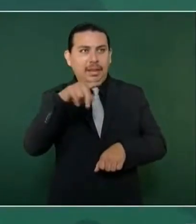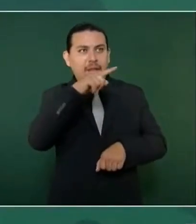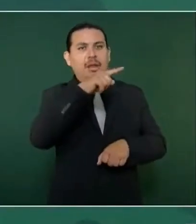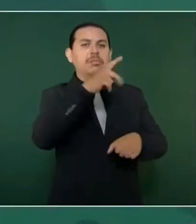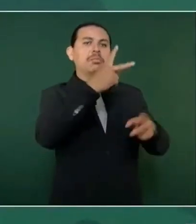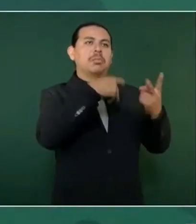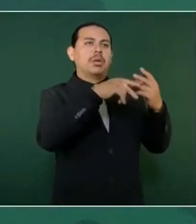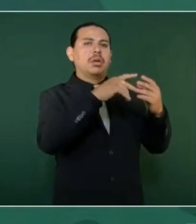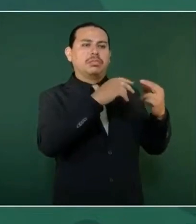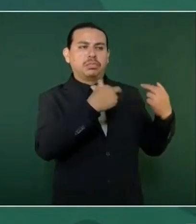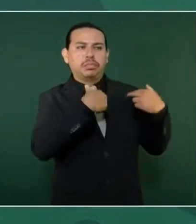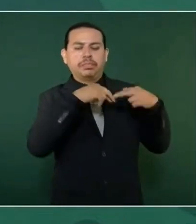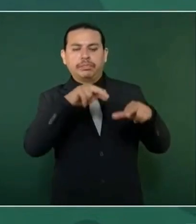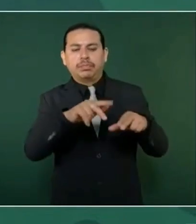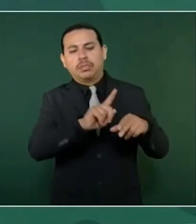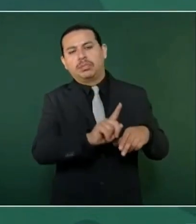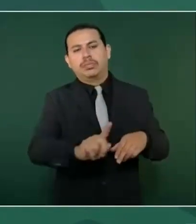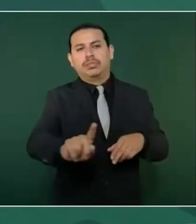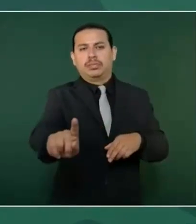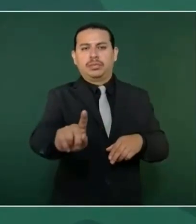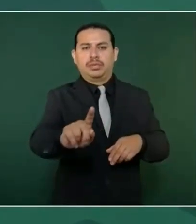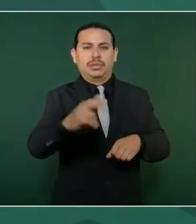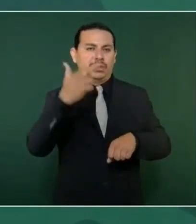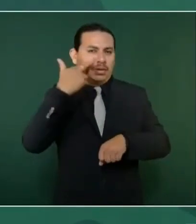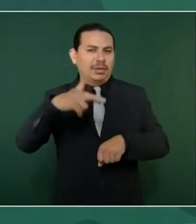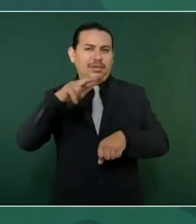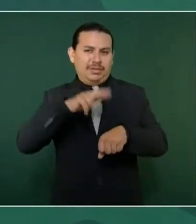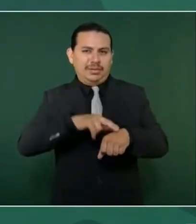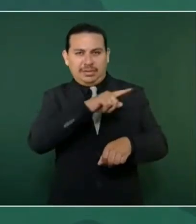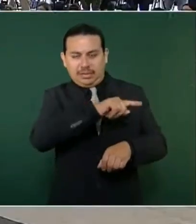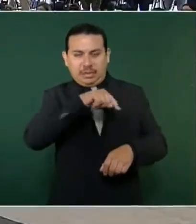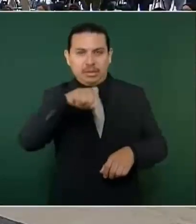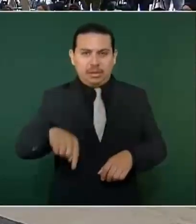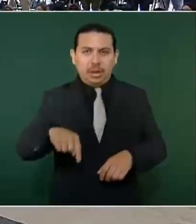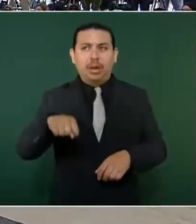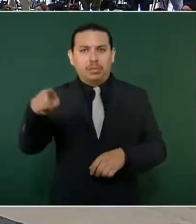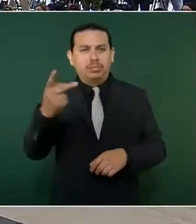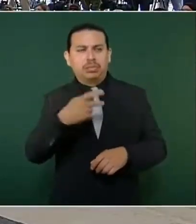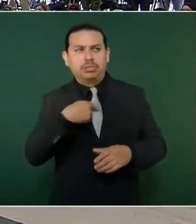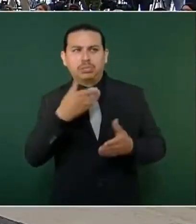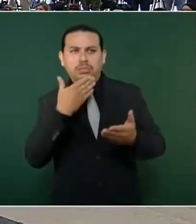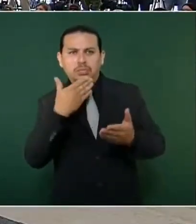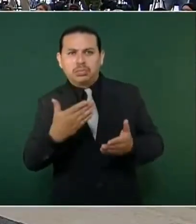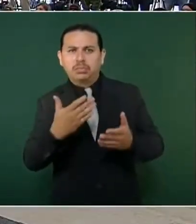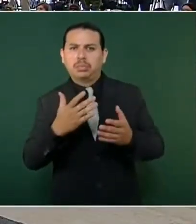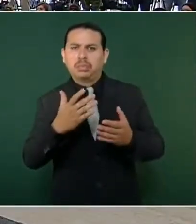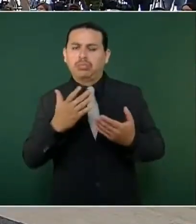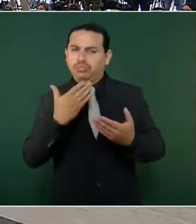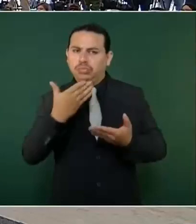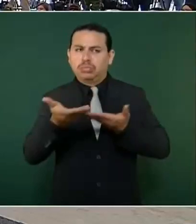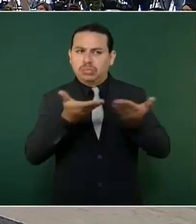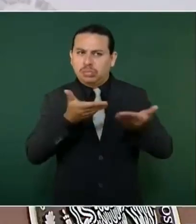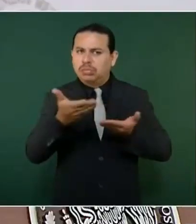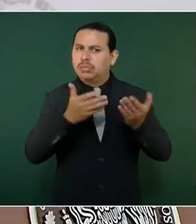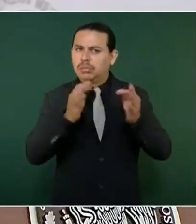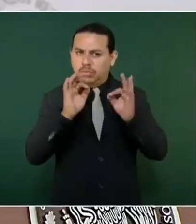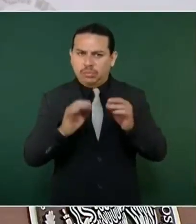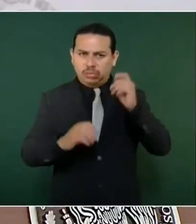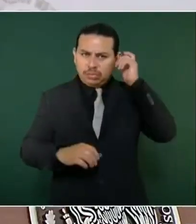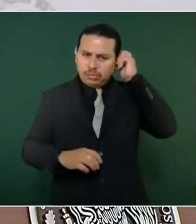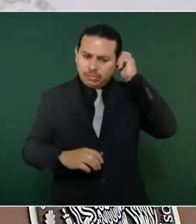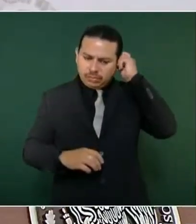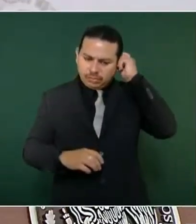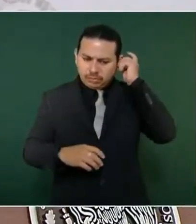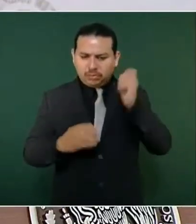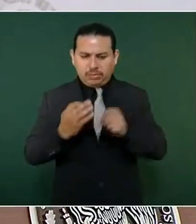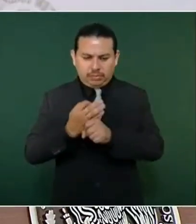muy bien. todo esto de la calificación del